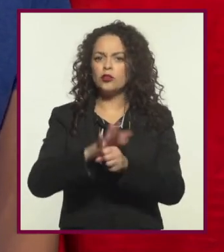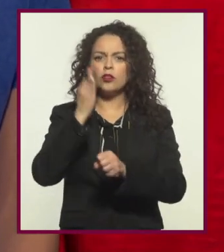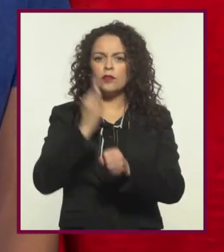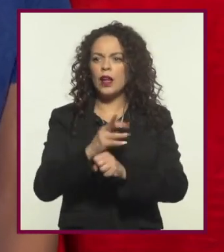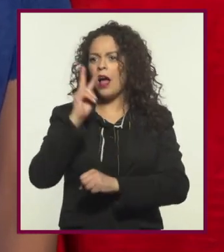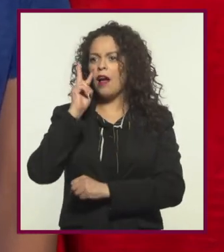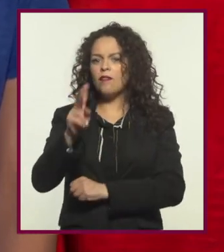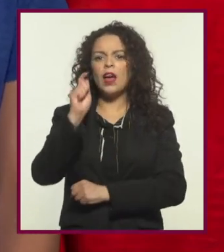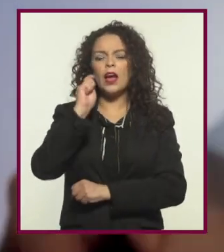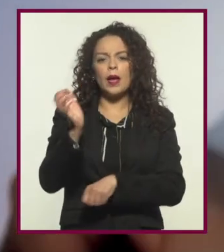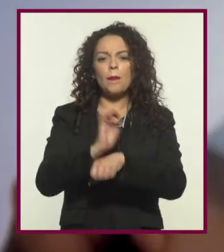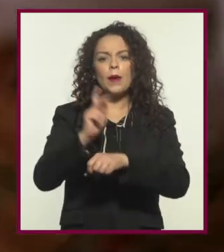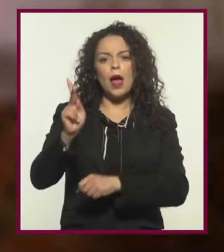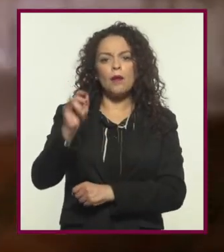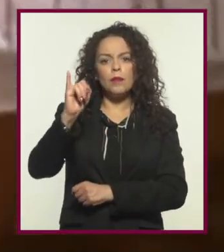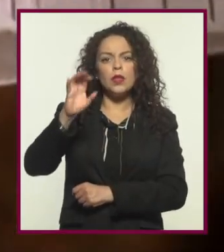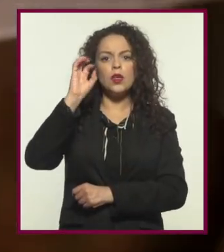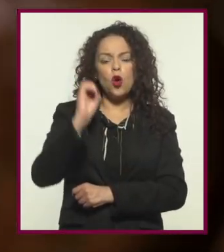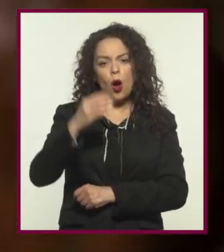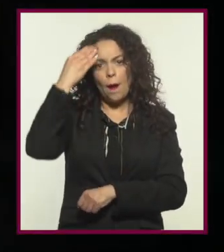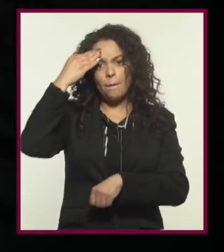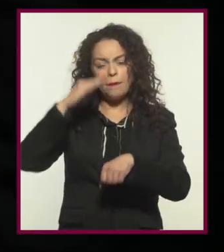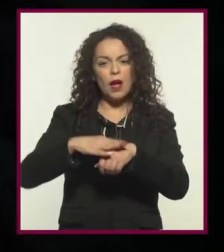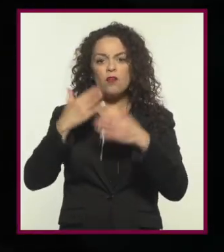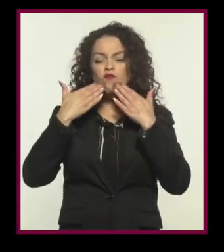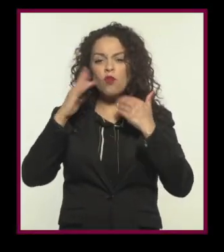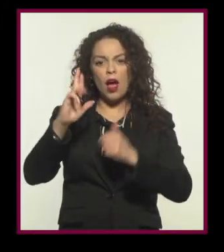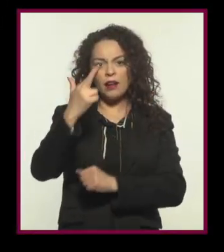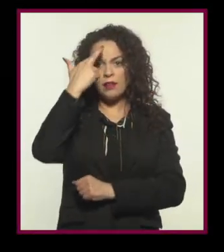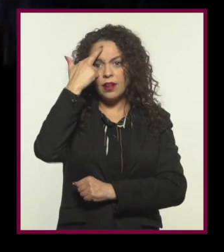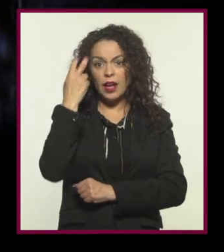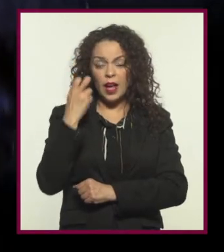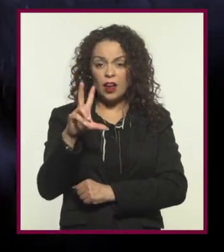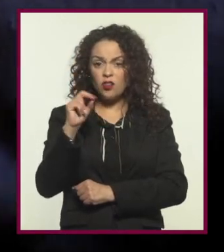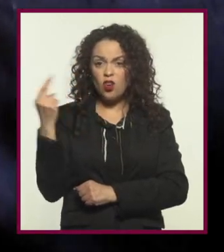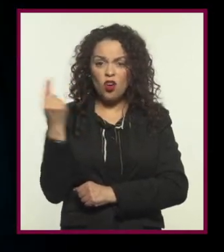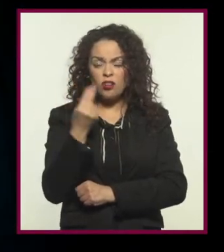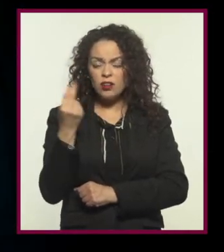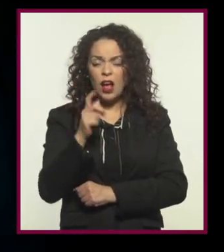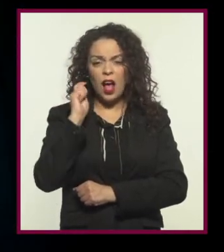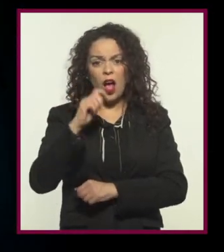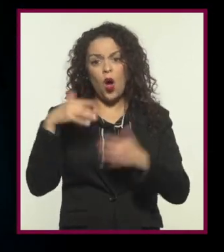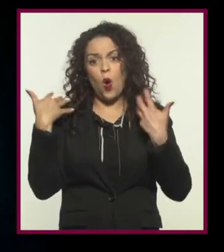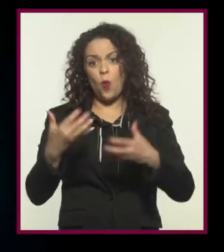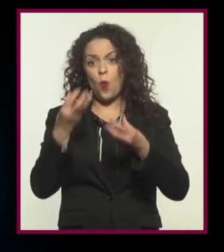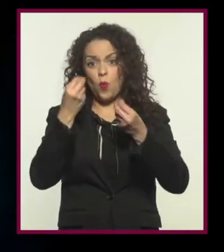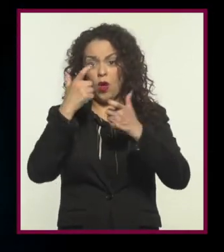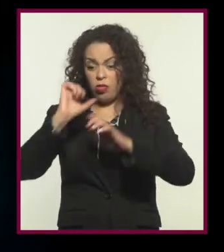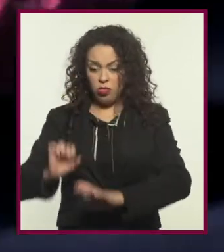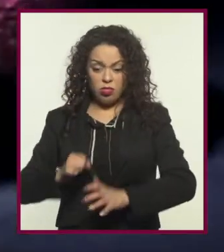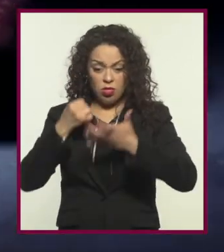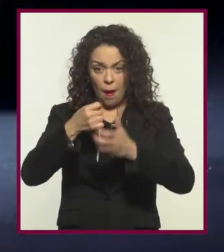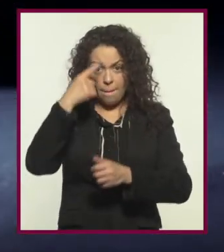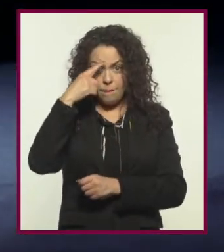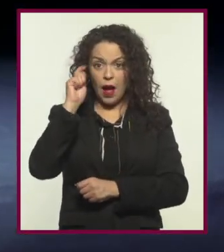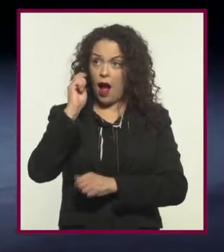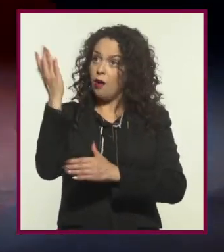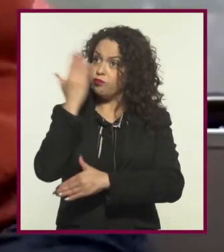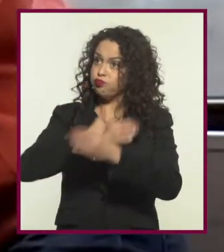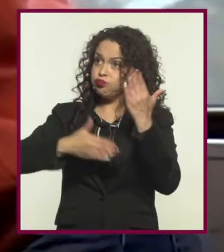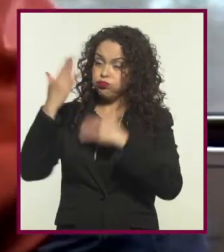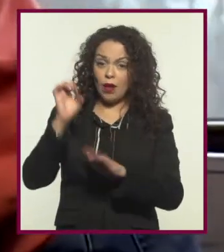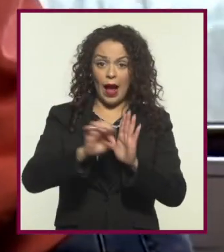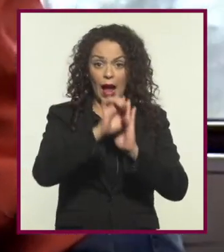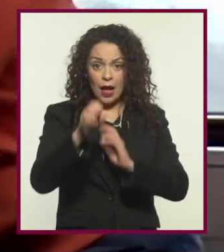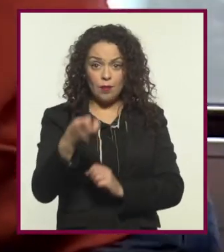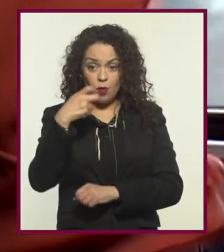ver películas como Pi o Eterno Resplandor de una Mente sin Recuerdos, que no necesitan los recursos del cine espectacular para convertirse